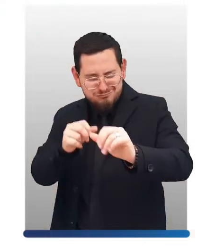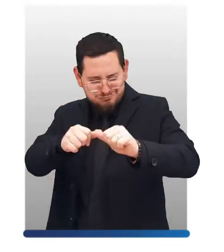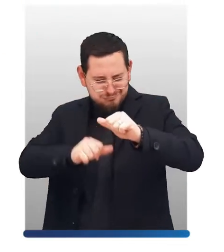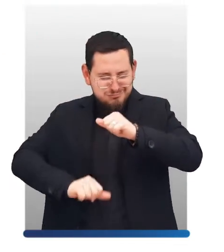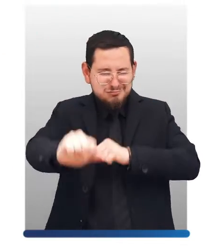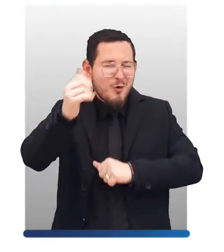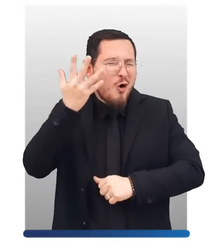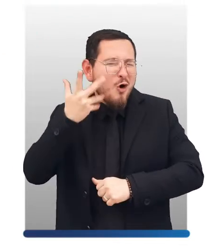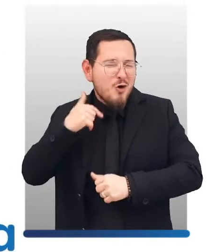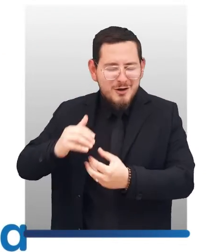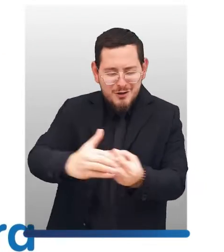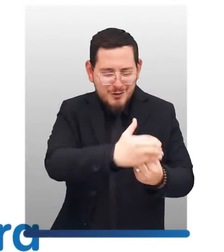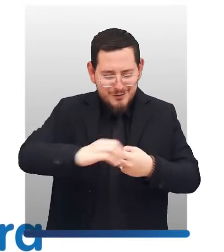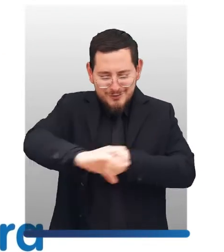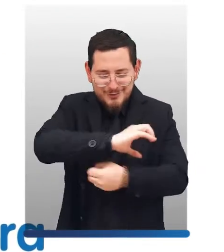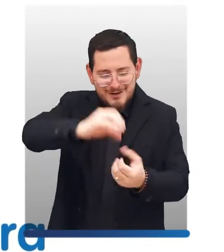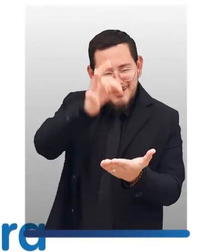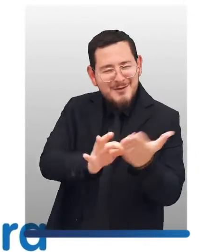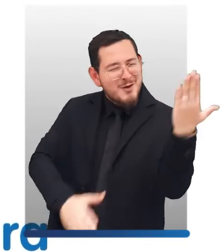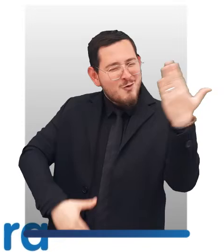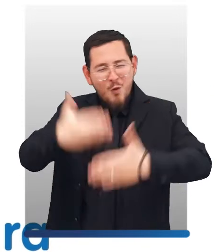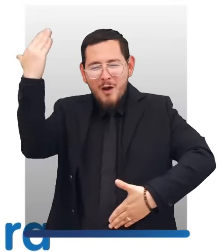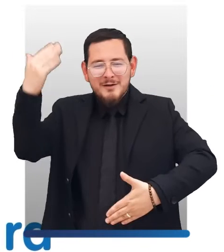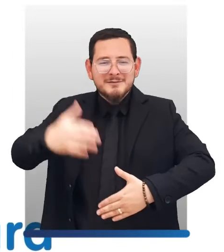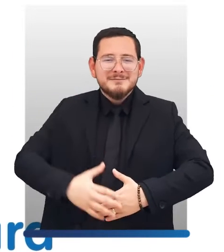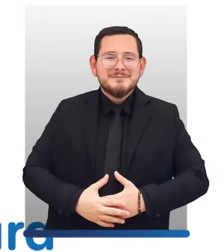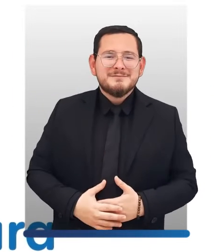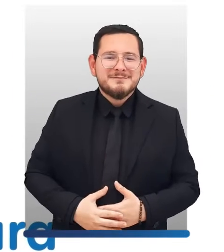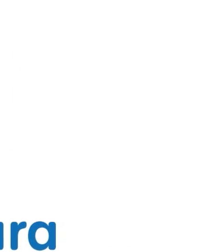-7, mejor seguridad para una nueva capital.